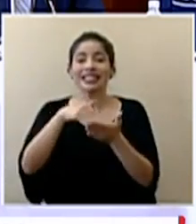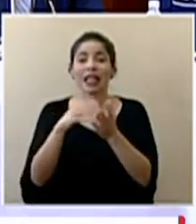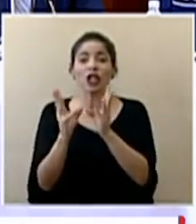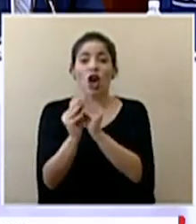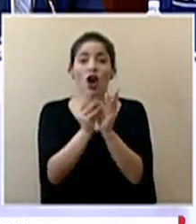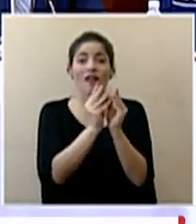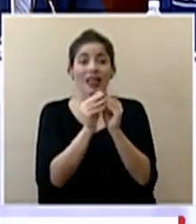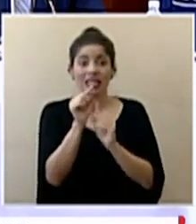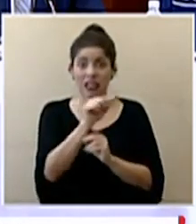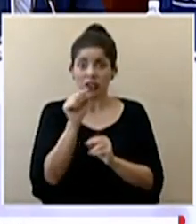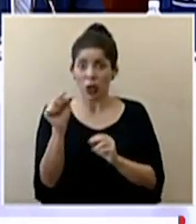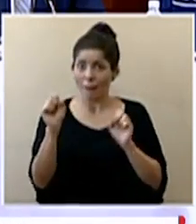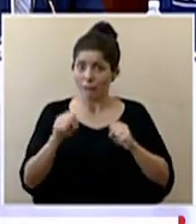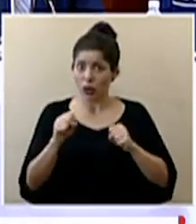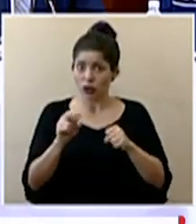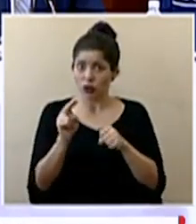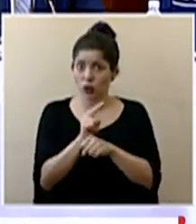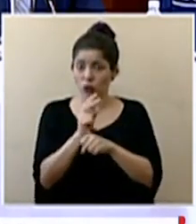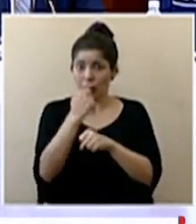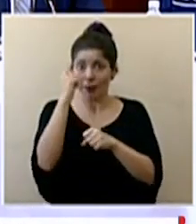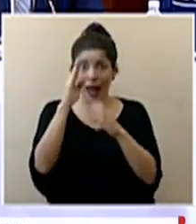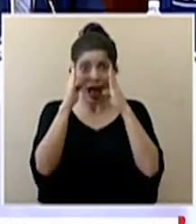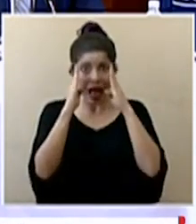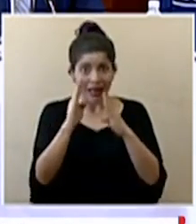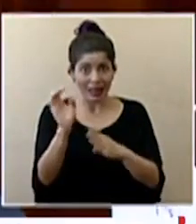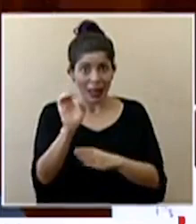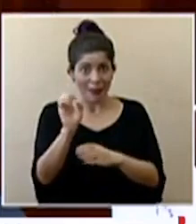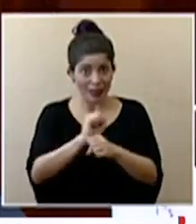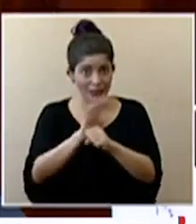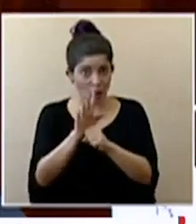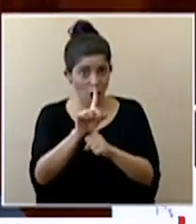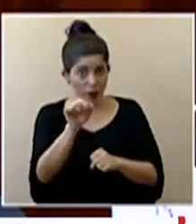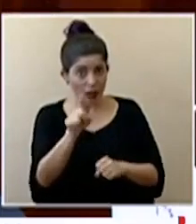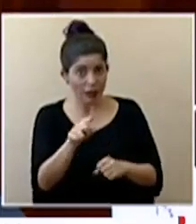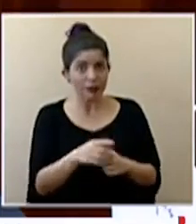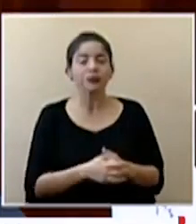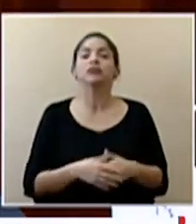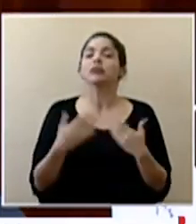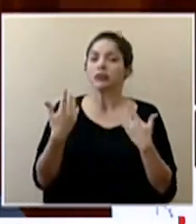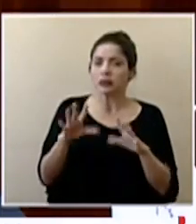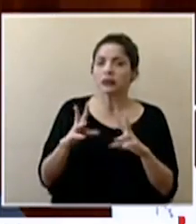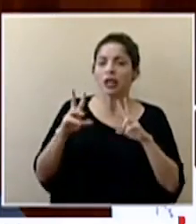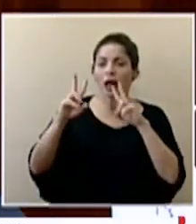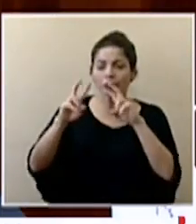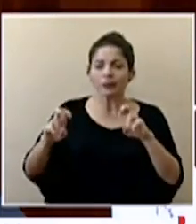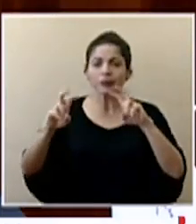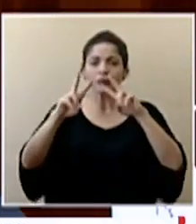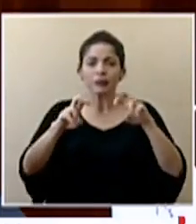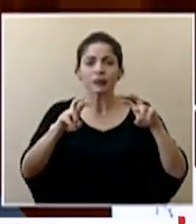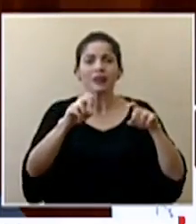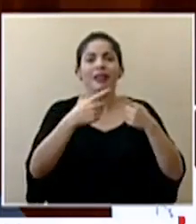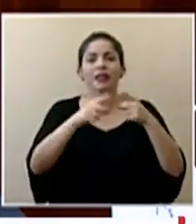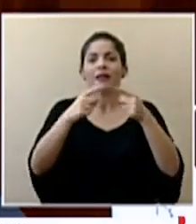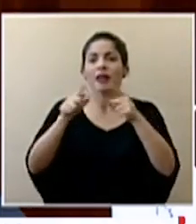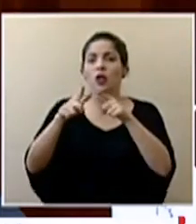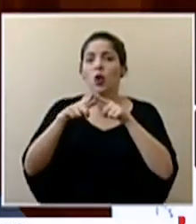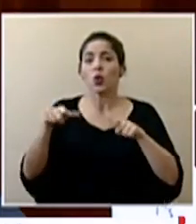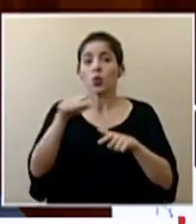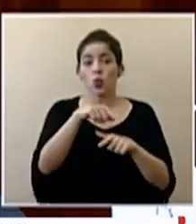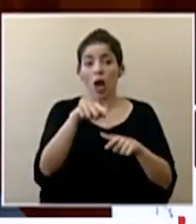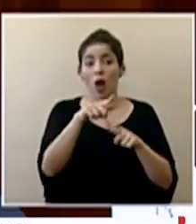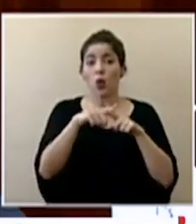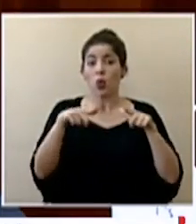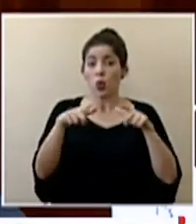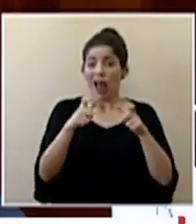valorando para ser utilizados para atender la emergencia por el COVID-19. Ya se están valorando diferentes establecimientos que tienen capacidad